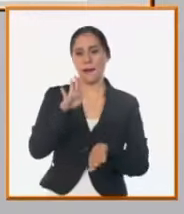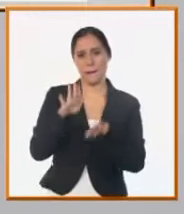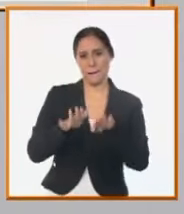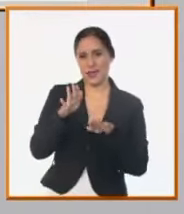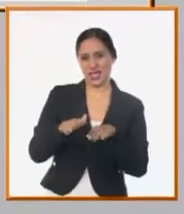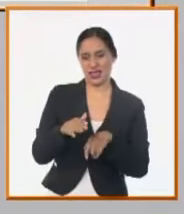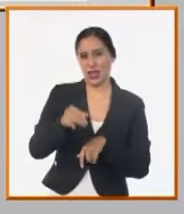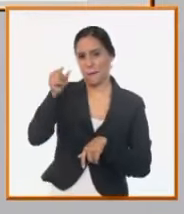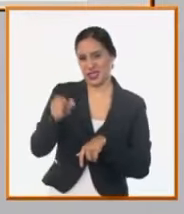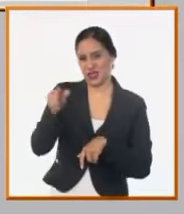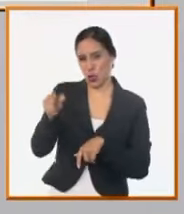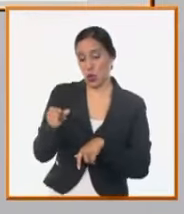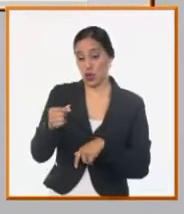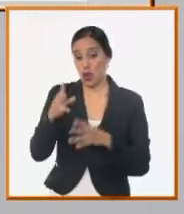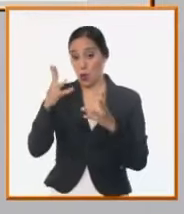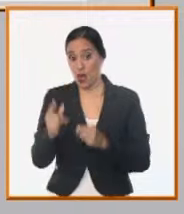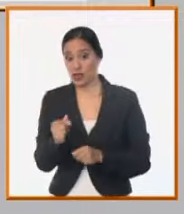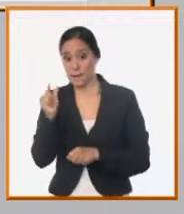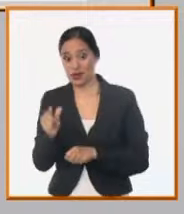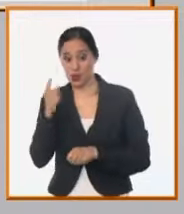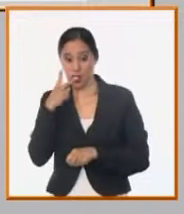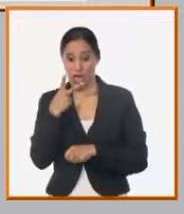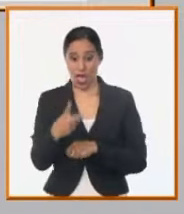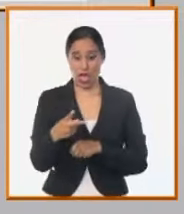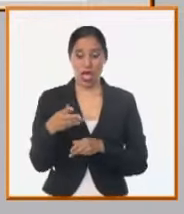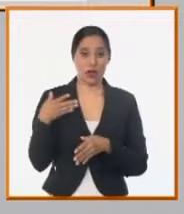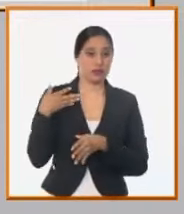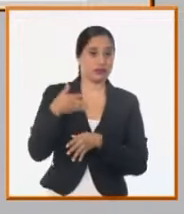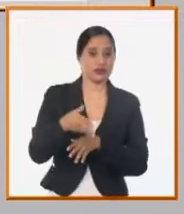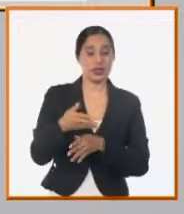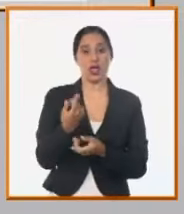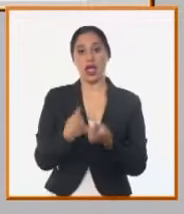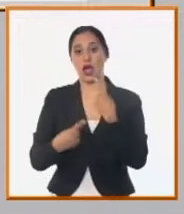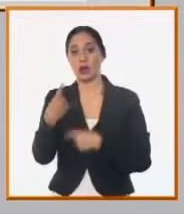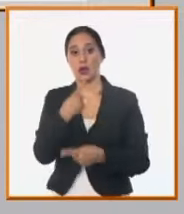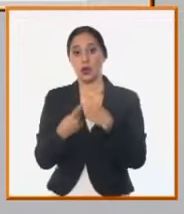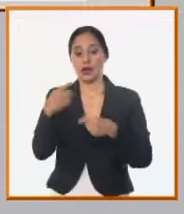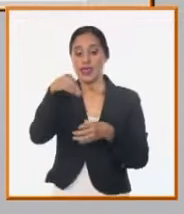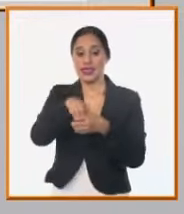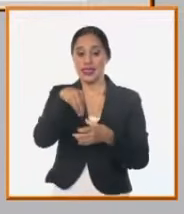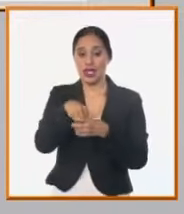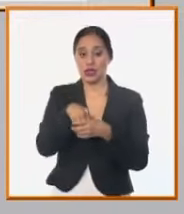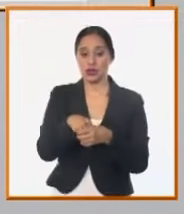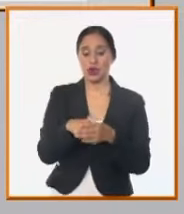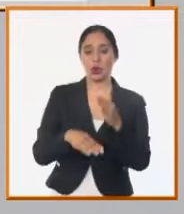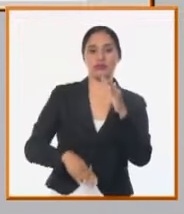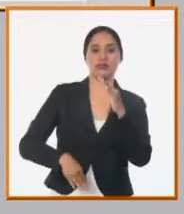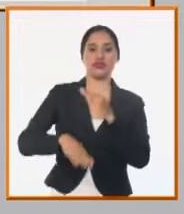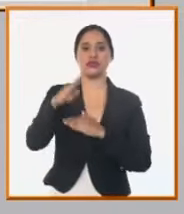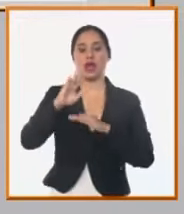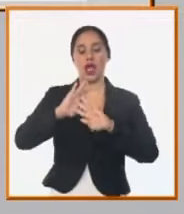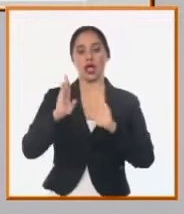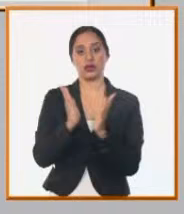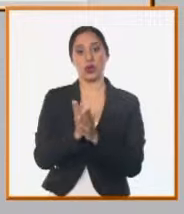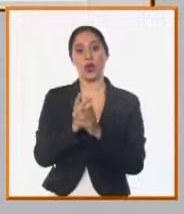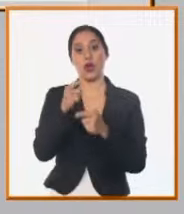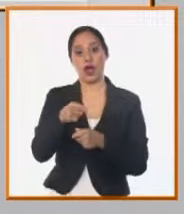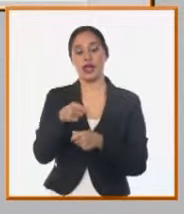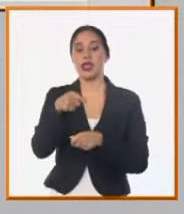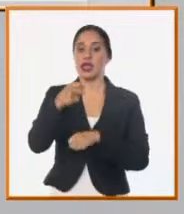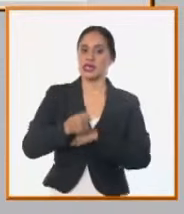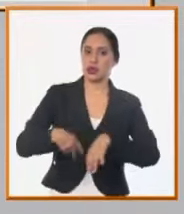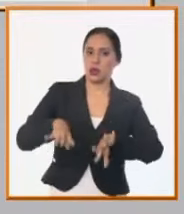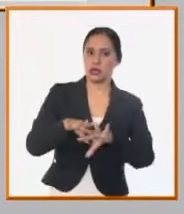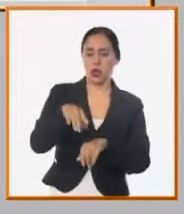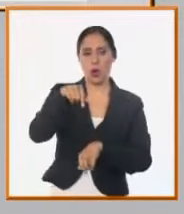de personas, el hábito de consumo que tenga en la casa y la de la gestión propia de lo que existe hoy en Cuba